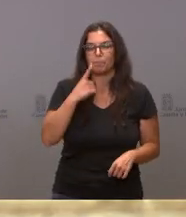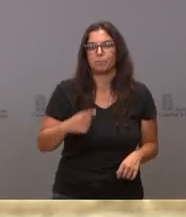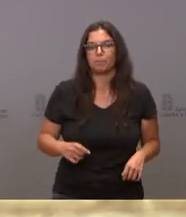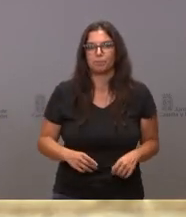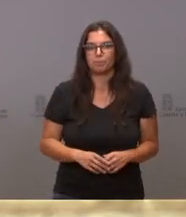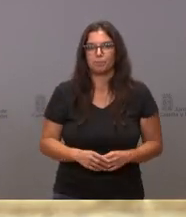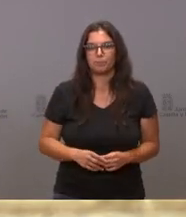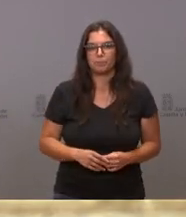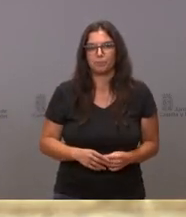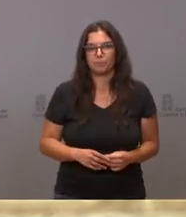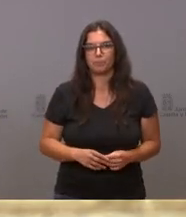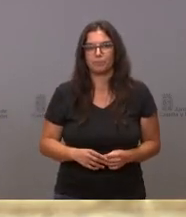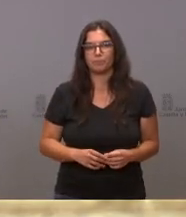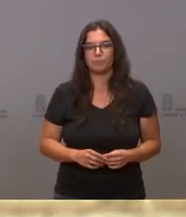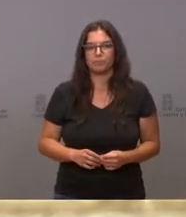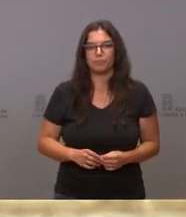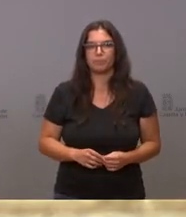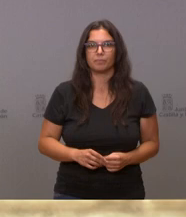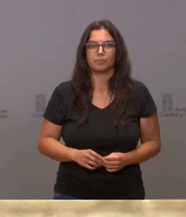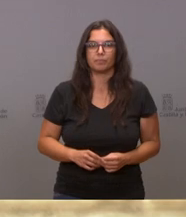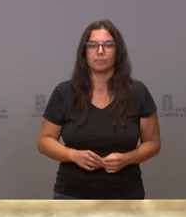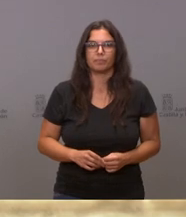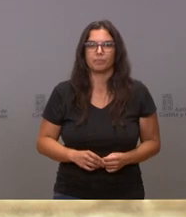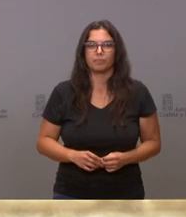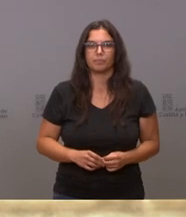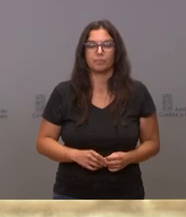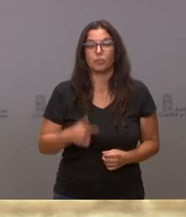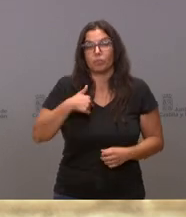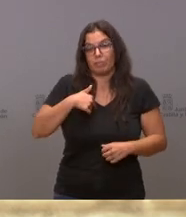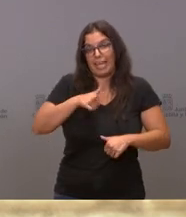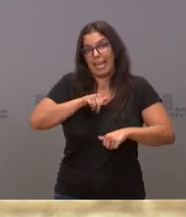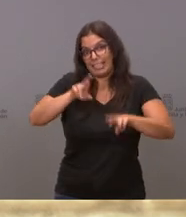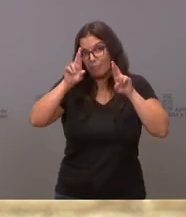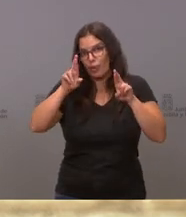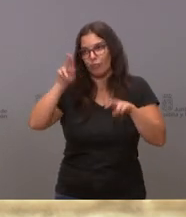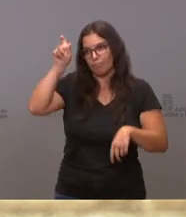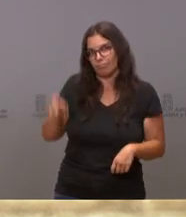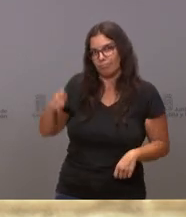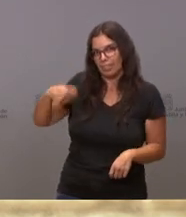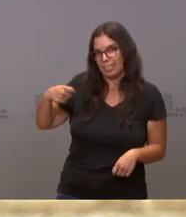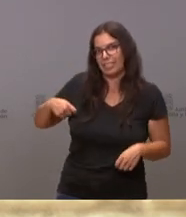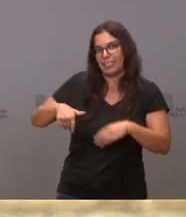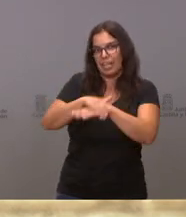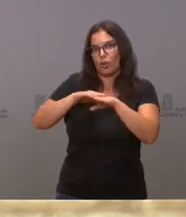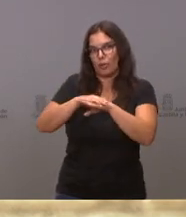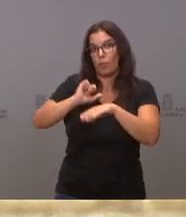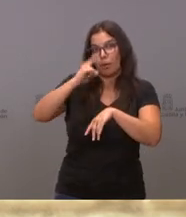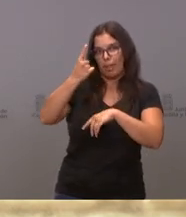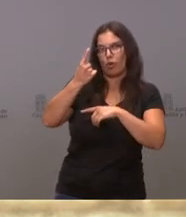yo lo primero es que, o digamos que lo que espero es que el presidente del Gobierno me reciba.